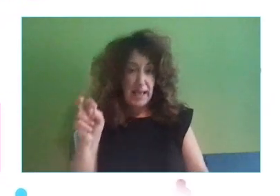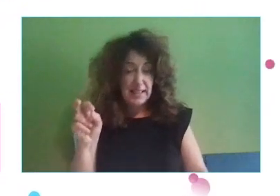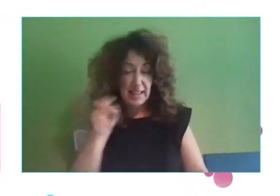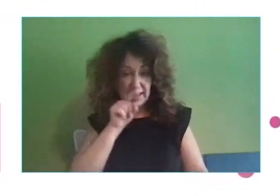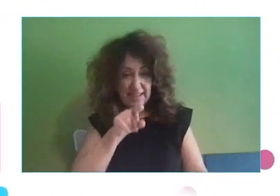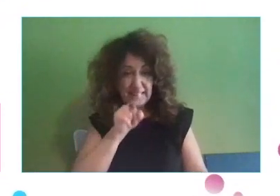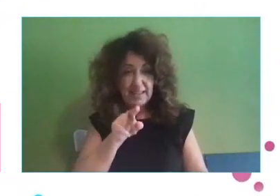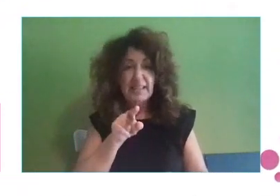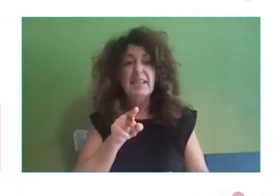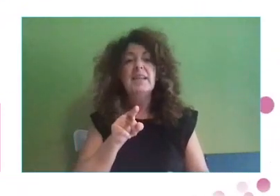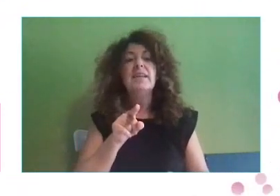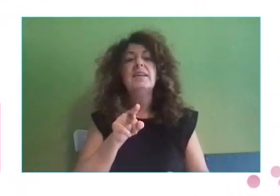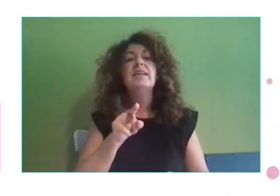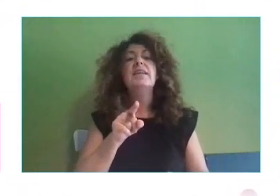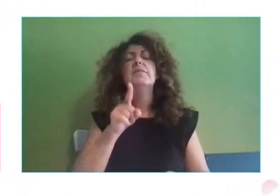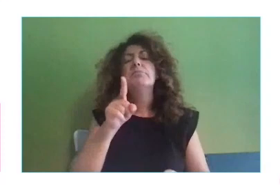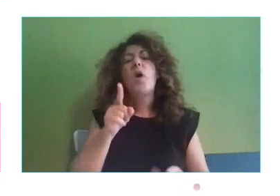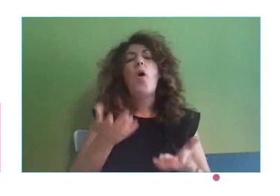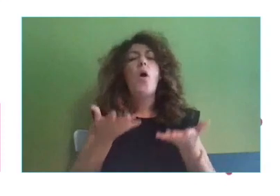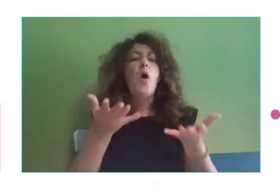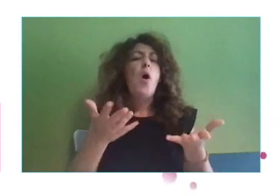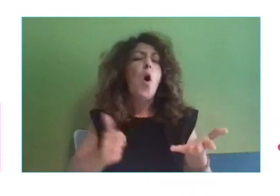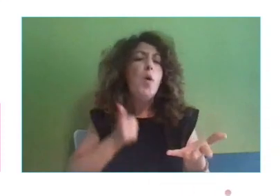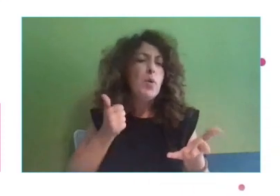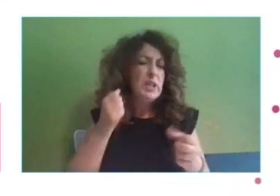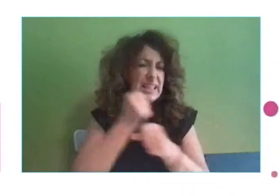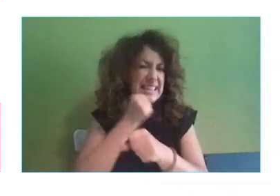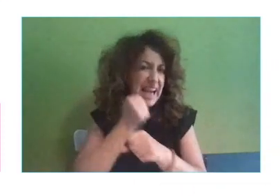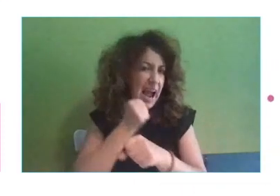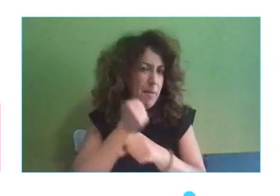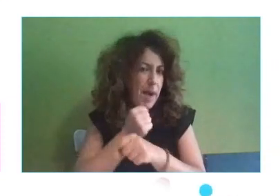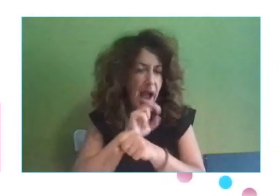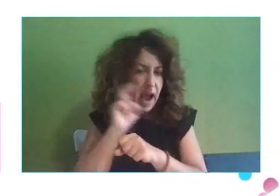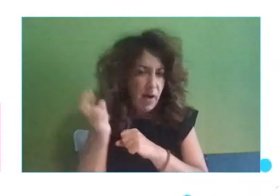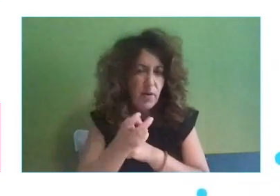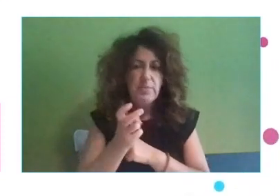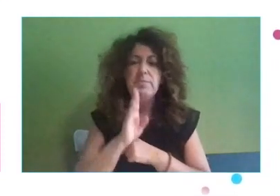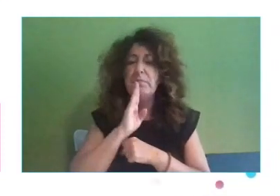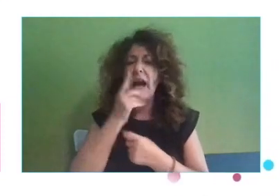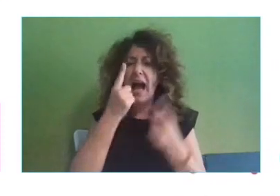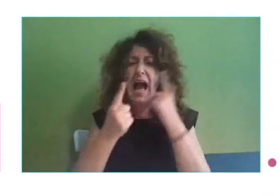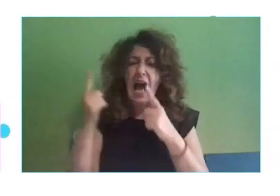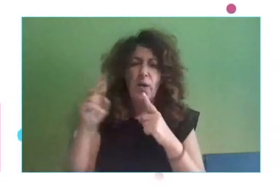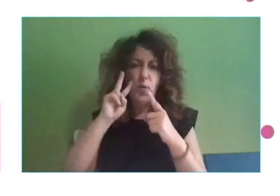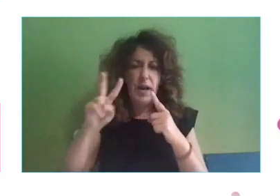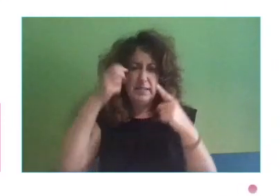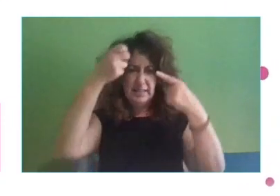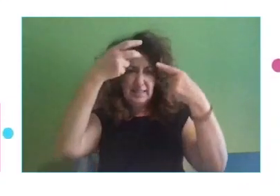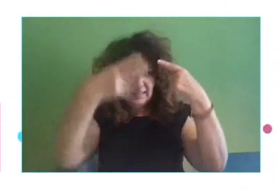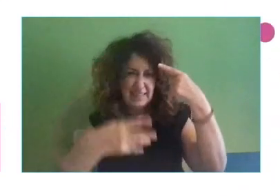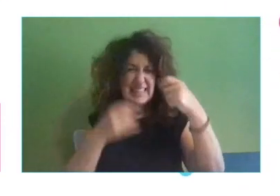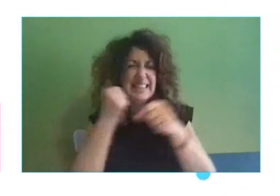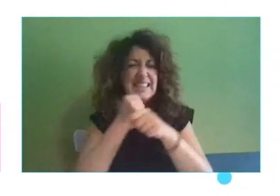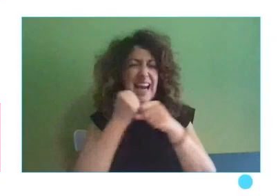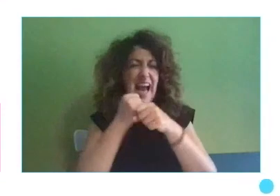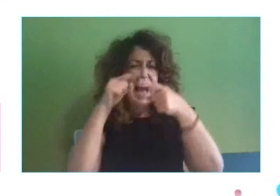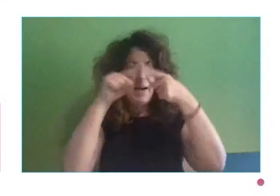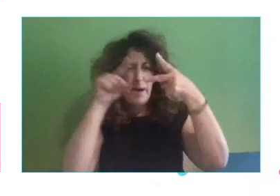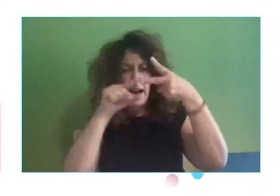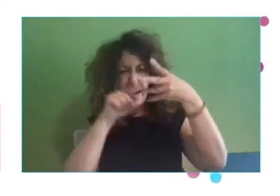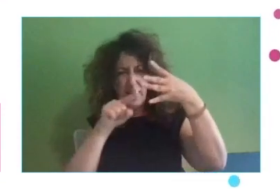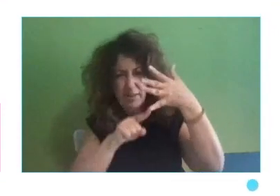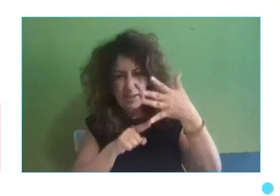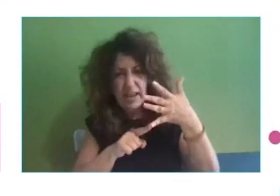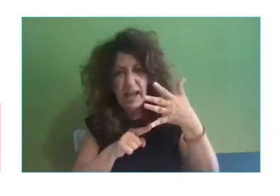hablando de las oportunidades de trabajo del mañana, donde ya vemos aquí algunas de las líneas de trabajo, muchas de ellas también coinciden con